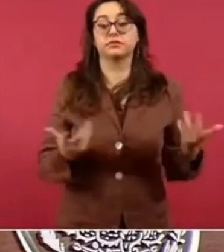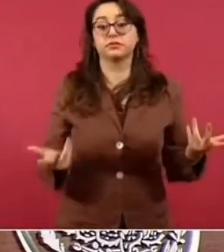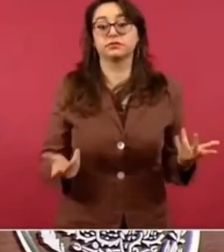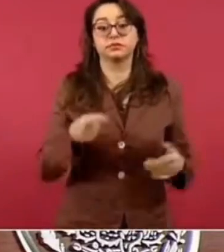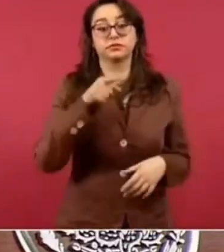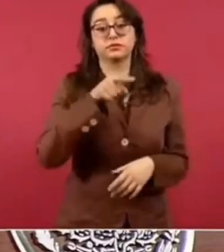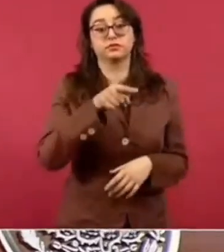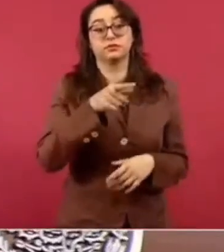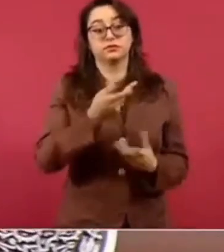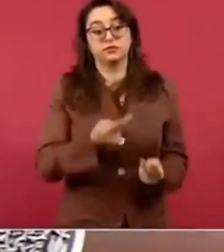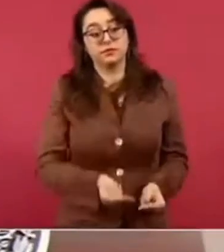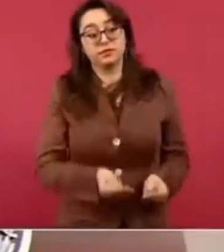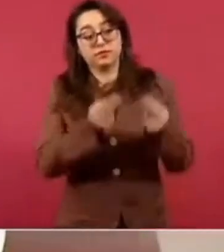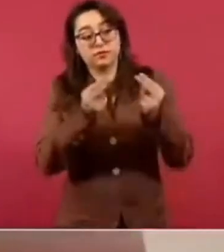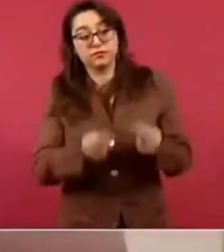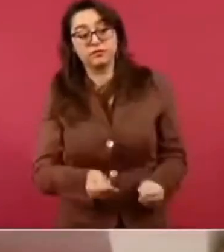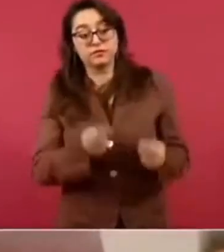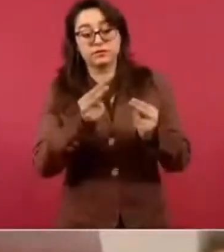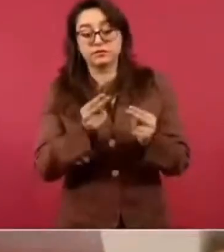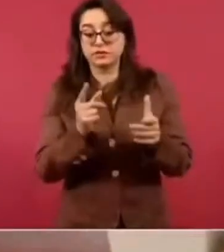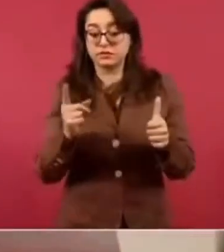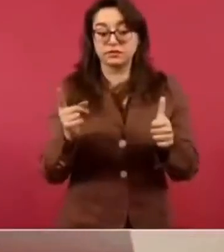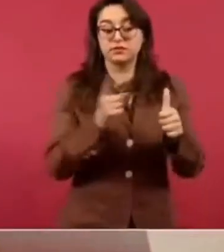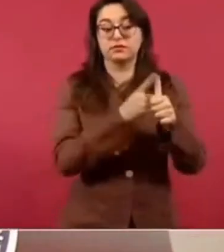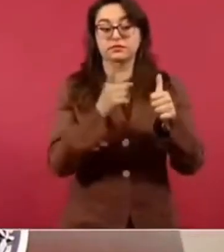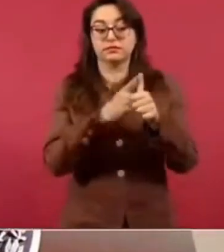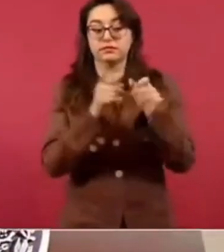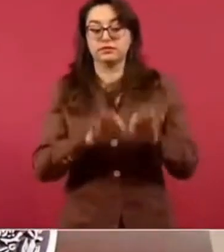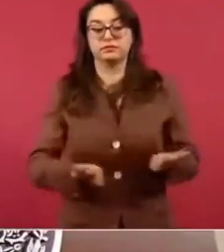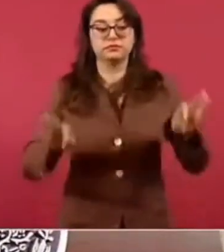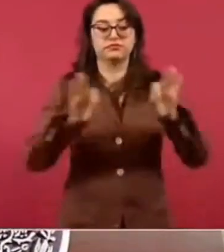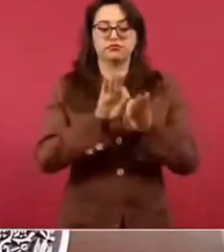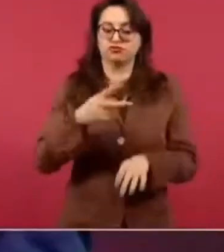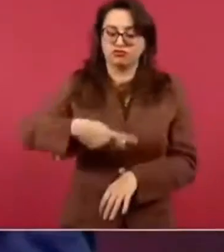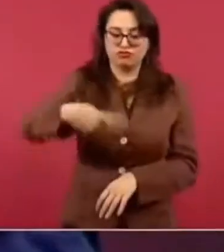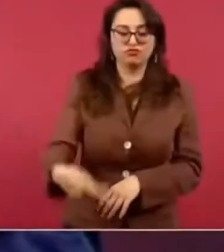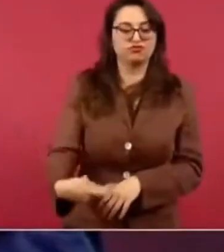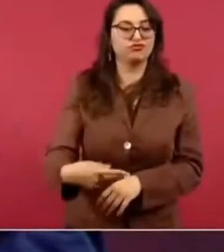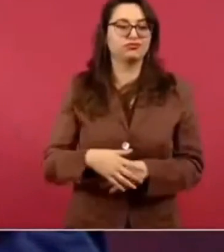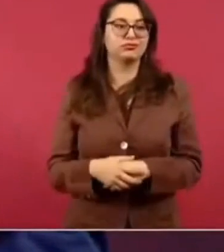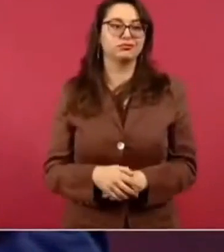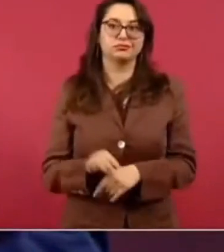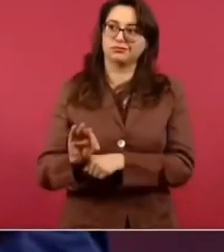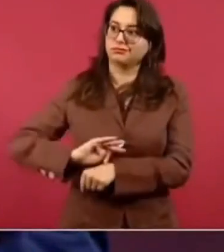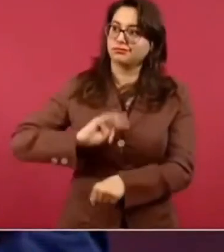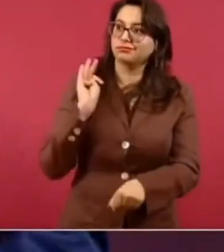únicos negocios que deben de importarnos son los negocios públicos